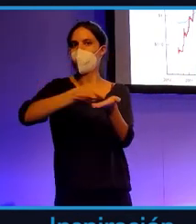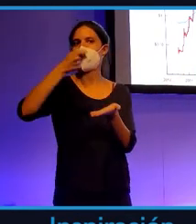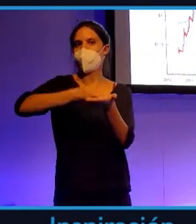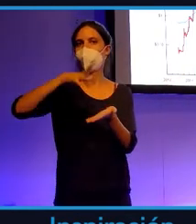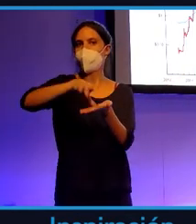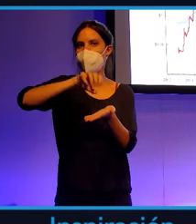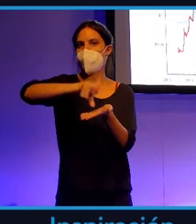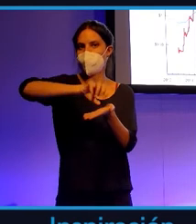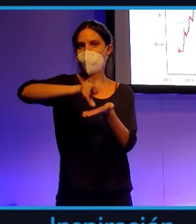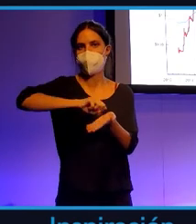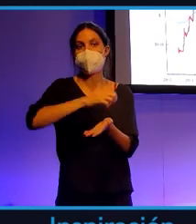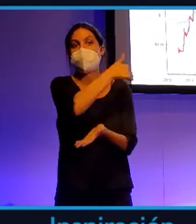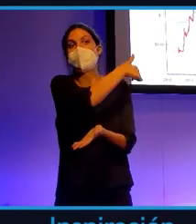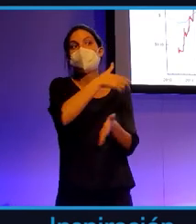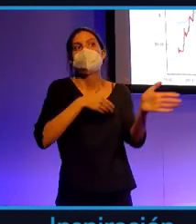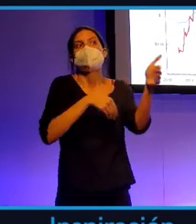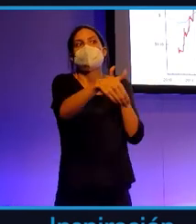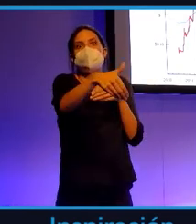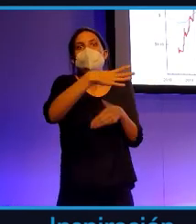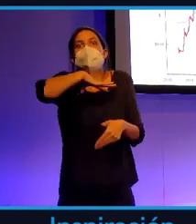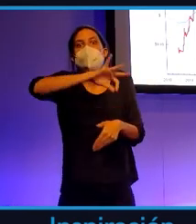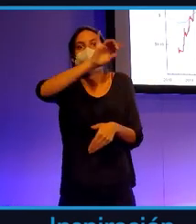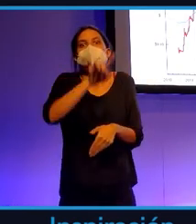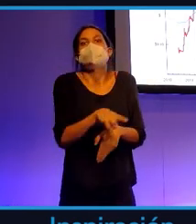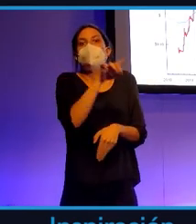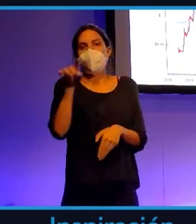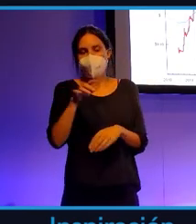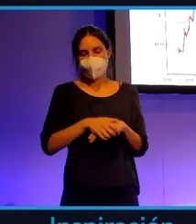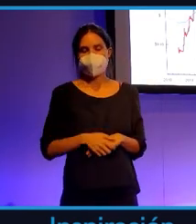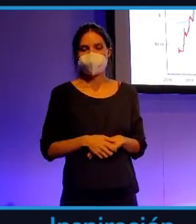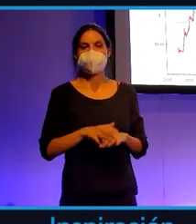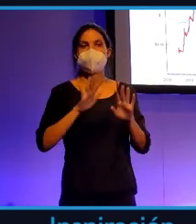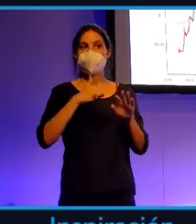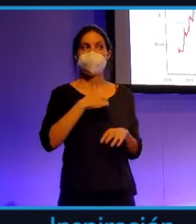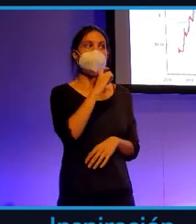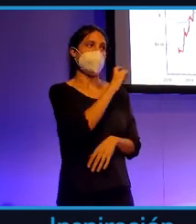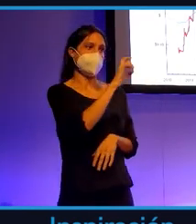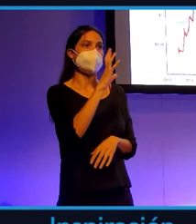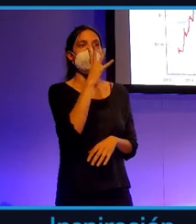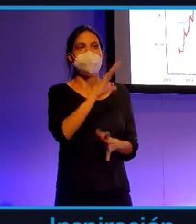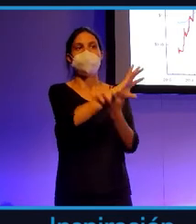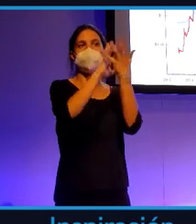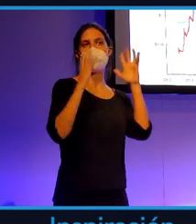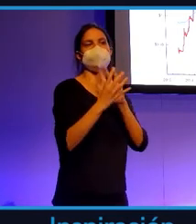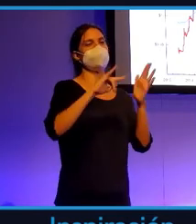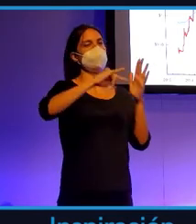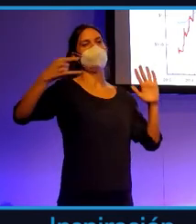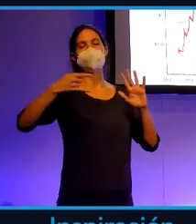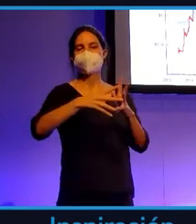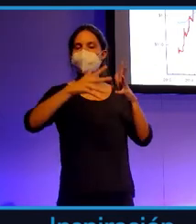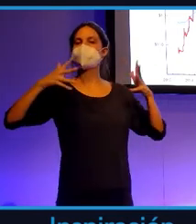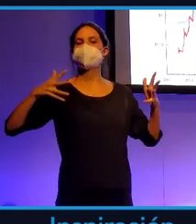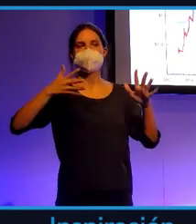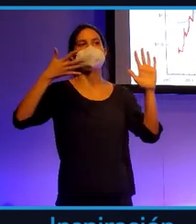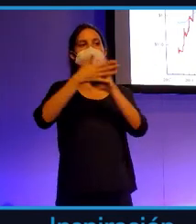suposiciones que puede pasar o no. Solo hablo de que estamos ante una revolución tecnológica gordísima y, en mi opinión, pues una